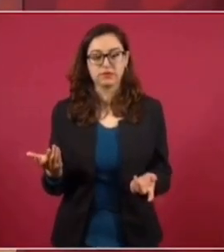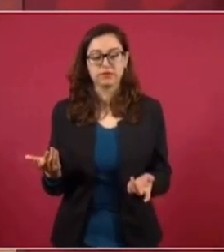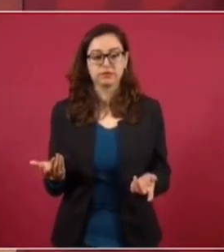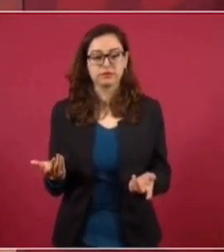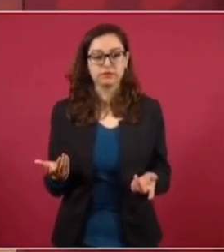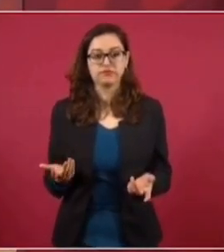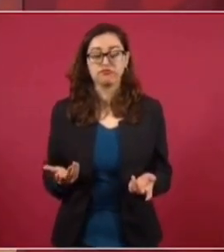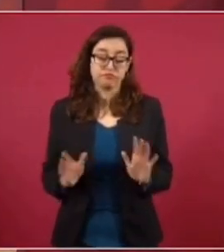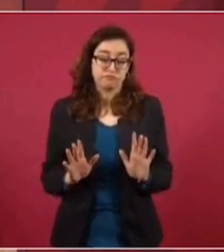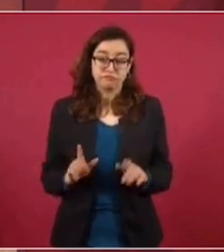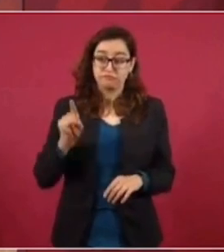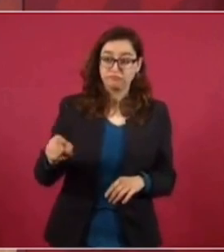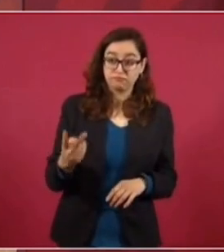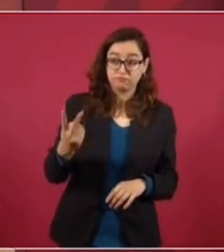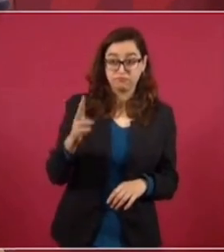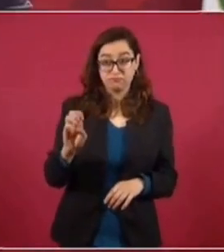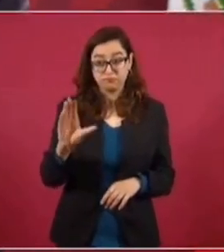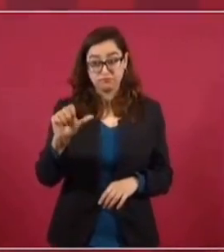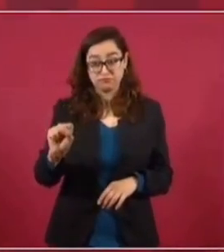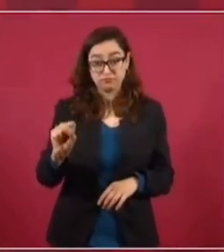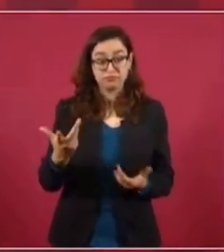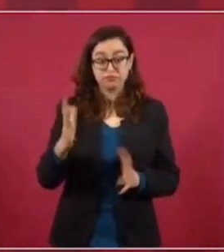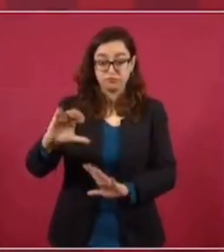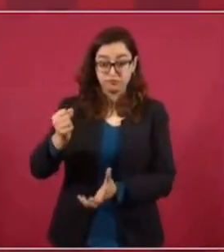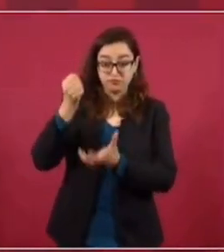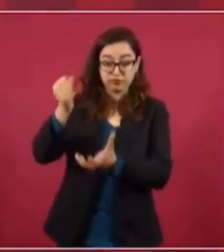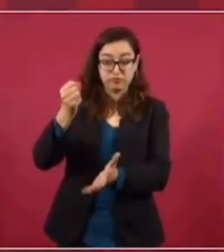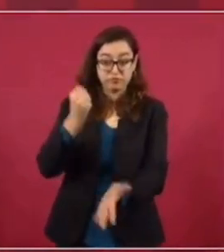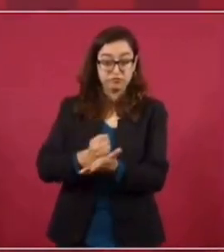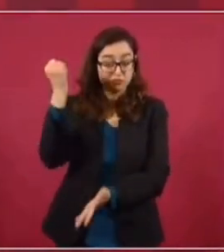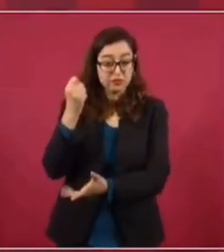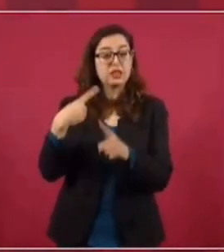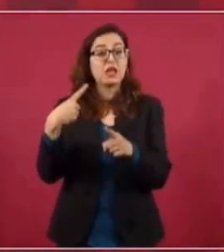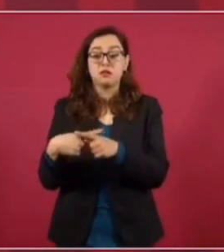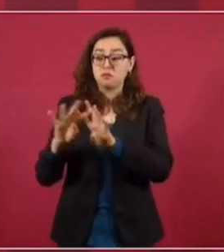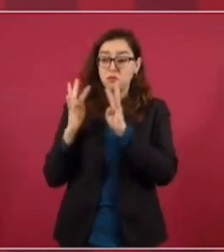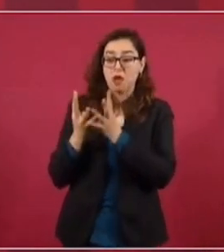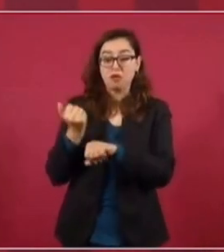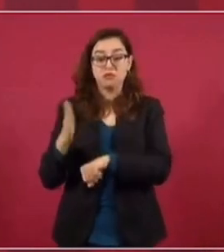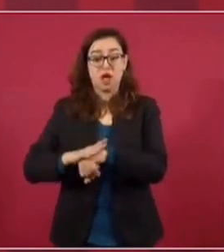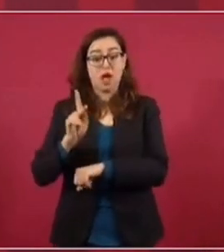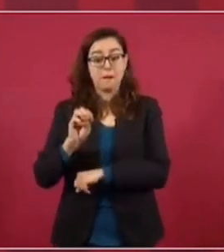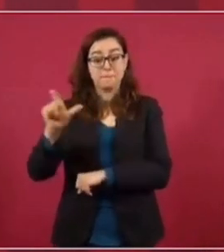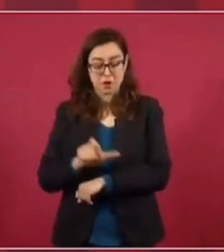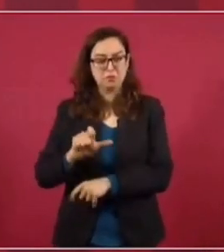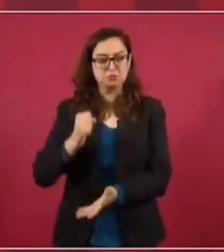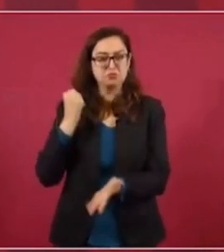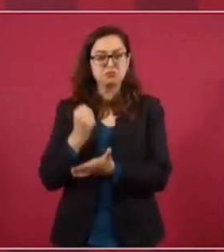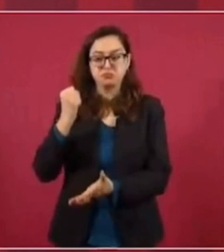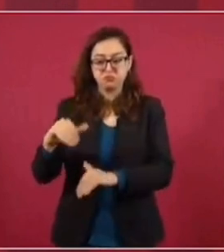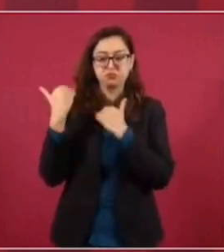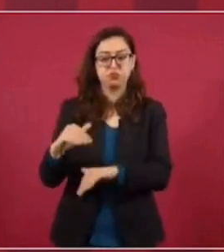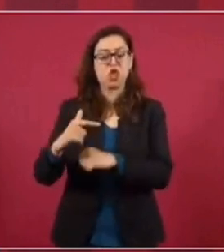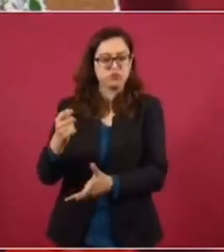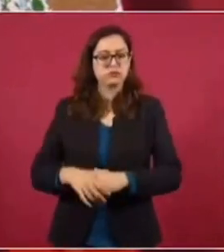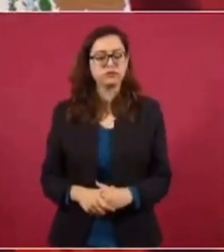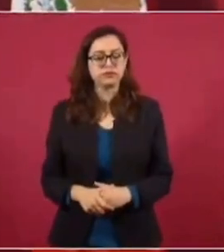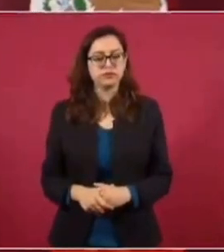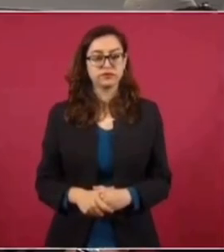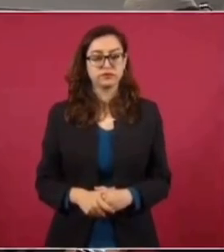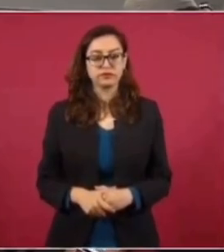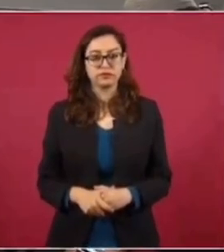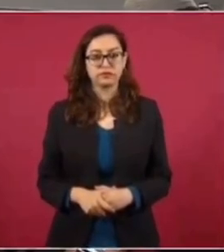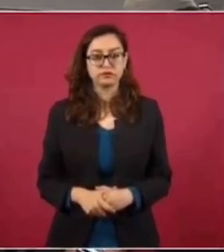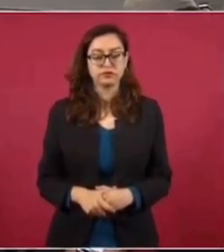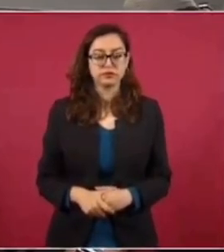refinería de Dos Bocas, pues fue el presupuesto que autorizó el Consejo de Administración de Pemex. Entonces, autorizaron hasta 12 mil millones de dólares y